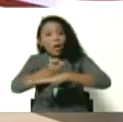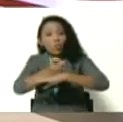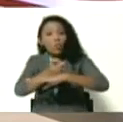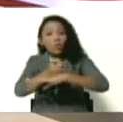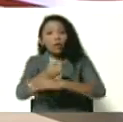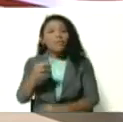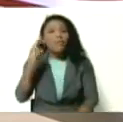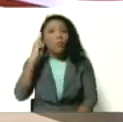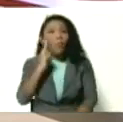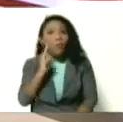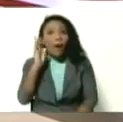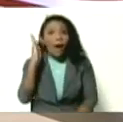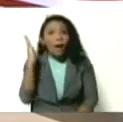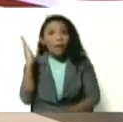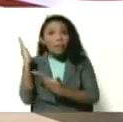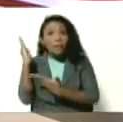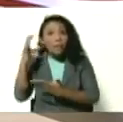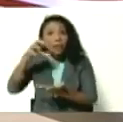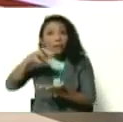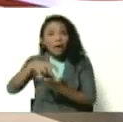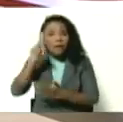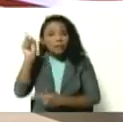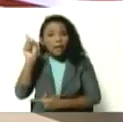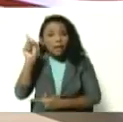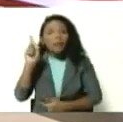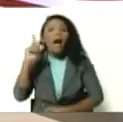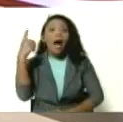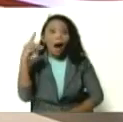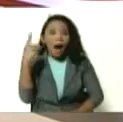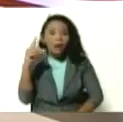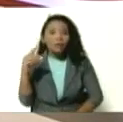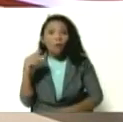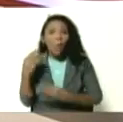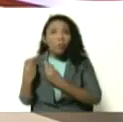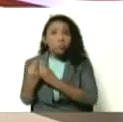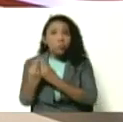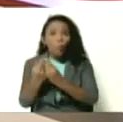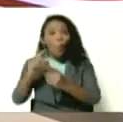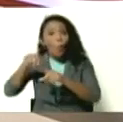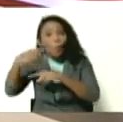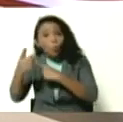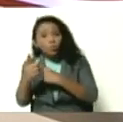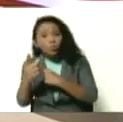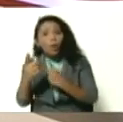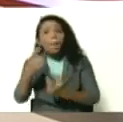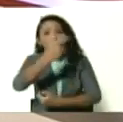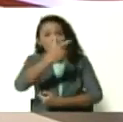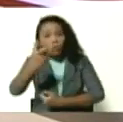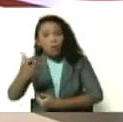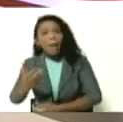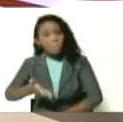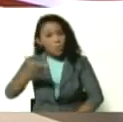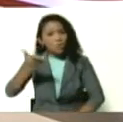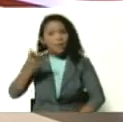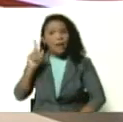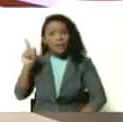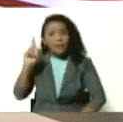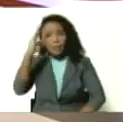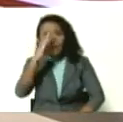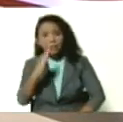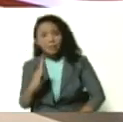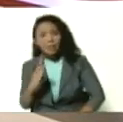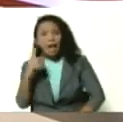Pietri desde el estado Bolívar, que también está en compañía de otros senadores diplomáticos de la hermana nación brasileña.